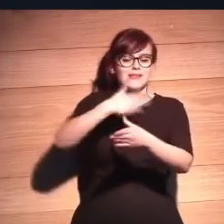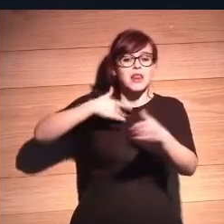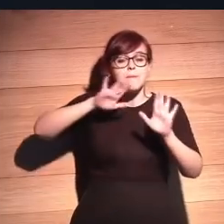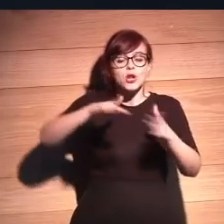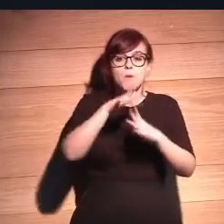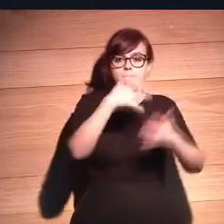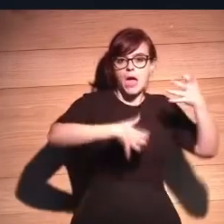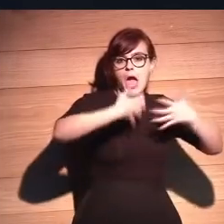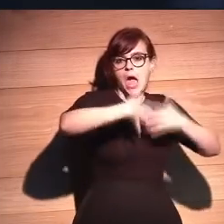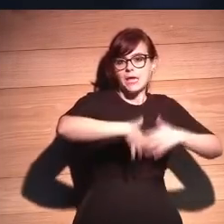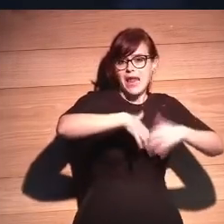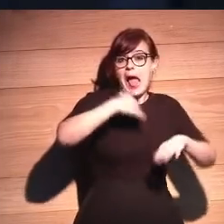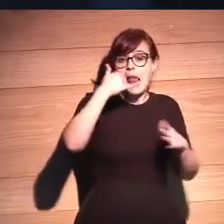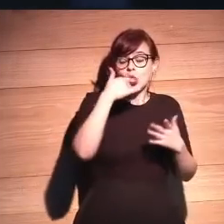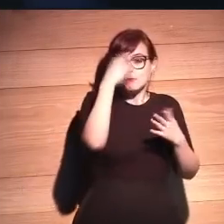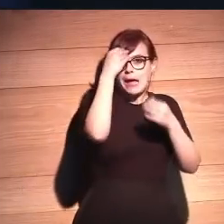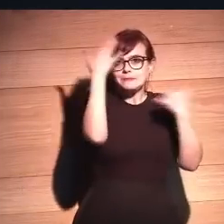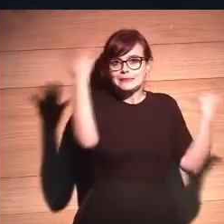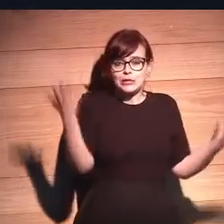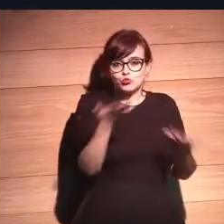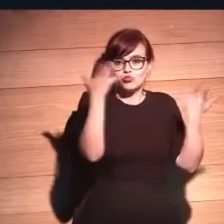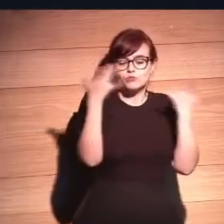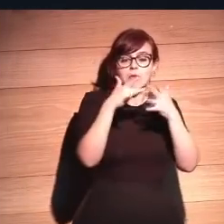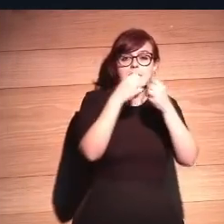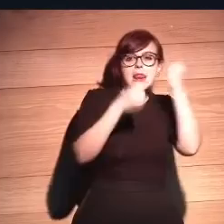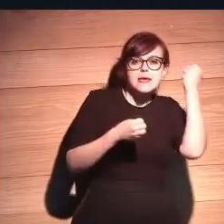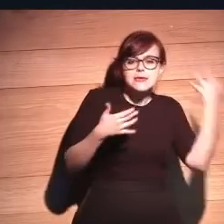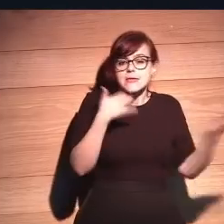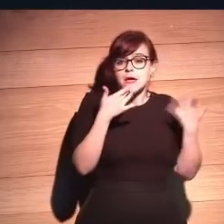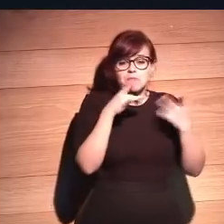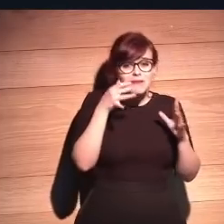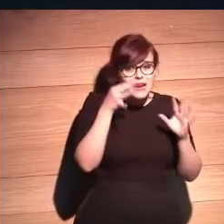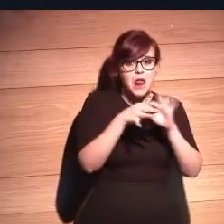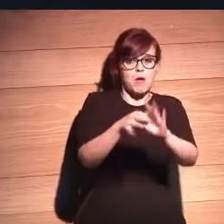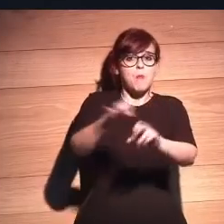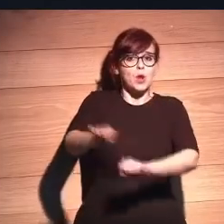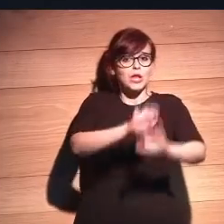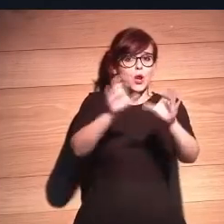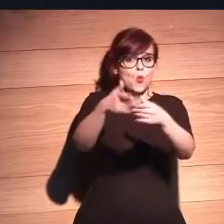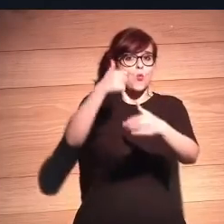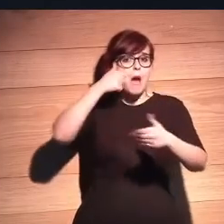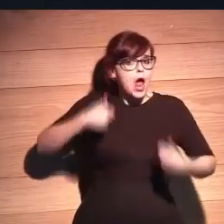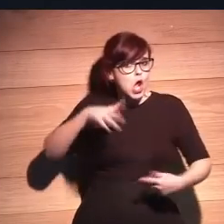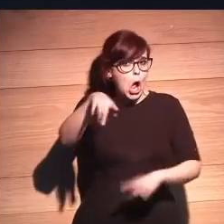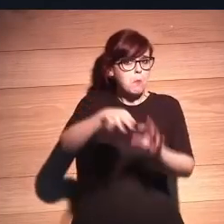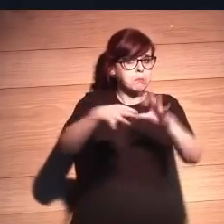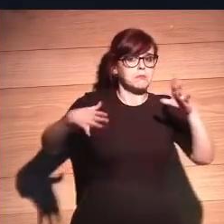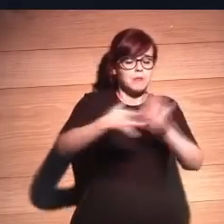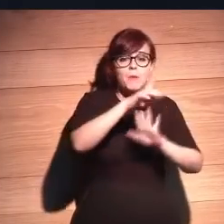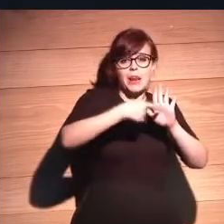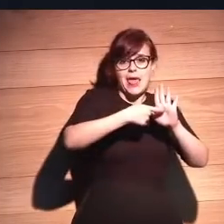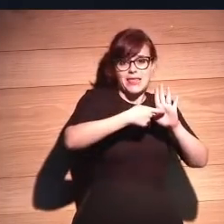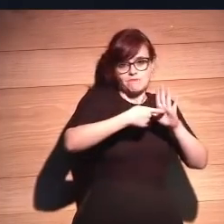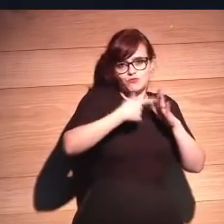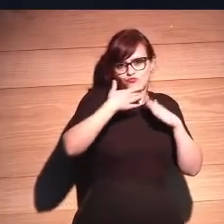algo abstracto, algo que tiene que ver con energía, no tiene nada que ver con proteger al humano. Son leyes en todo